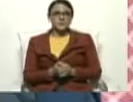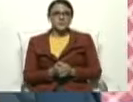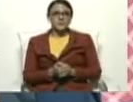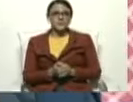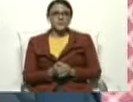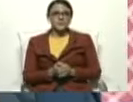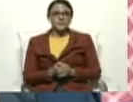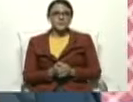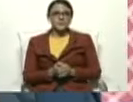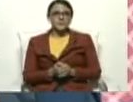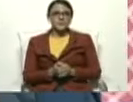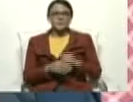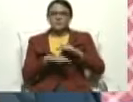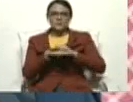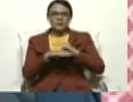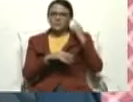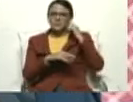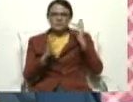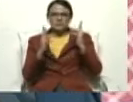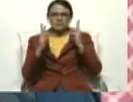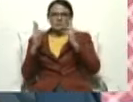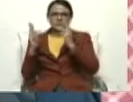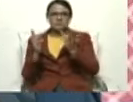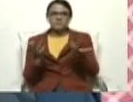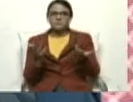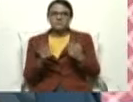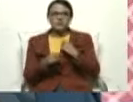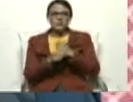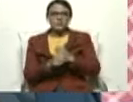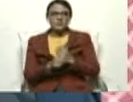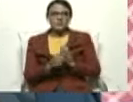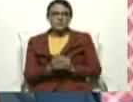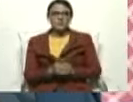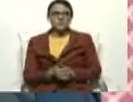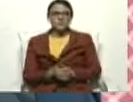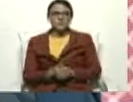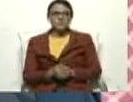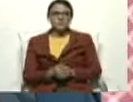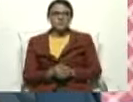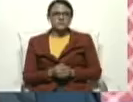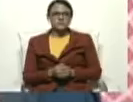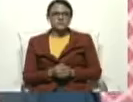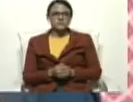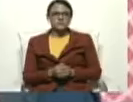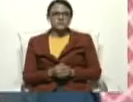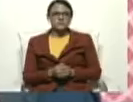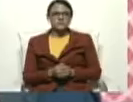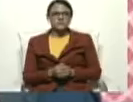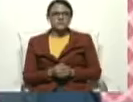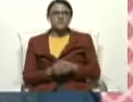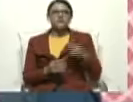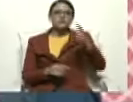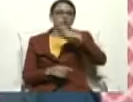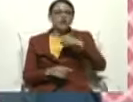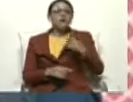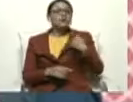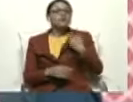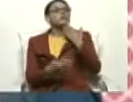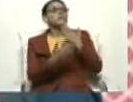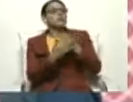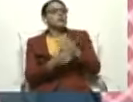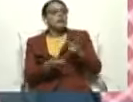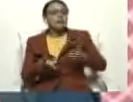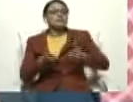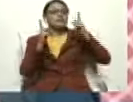...de Unión Europea, no levante la necesidad de las sanciones coercitivas,